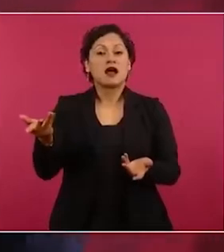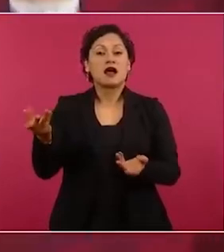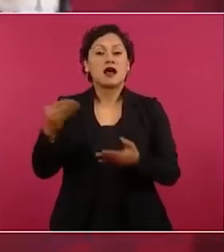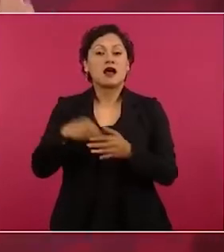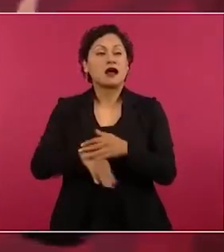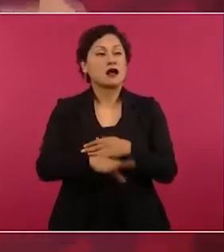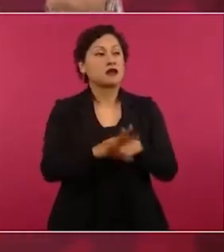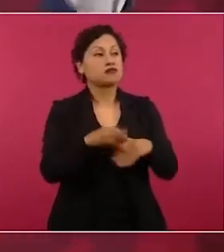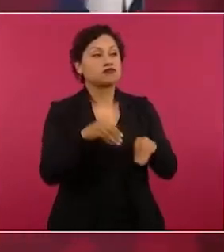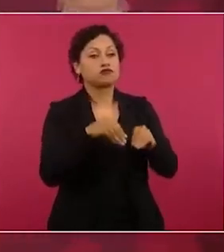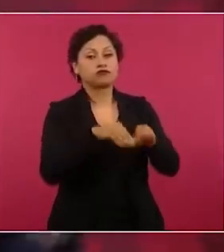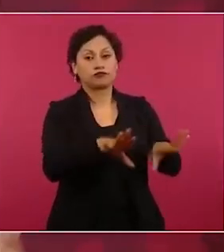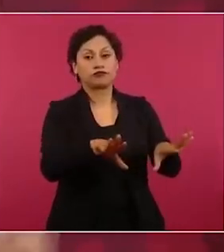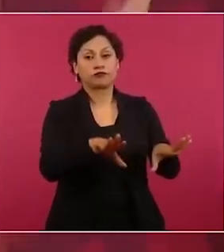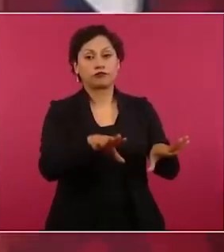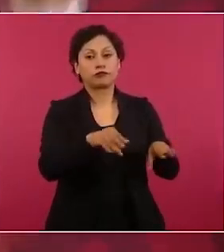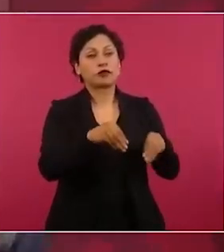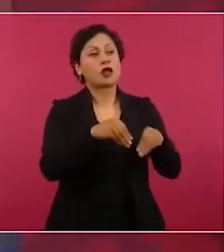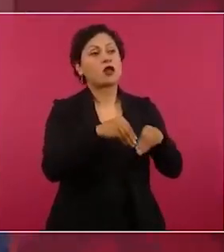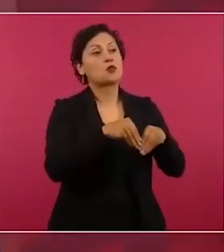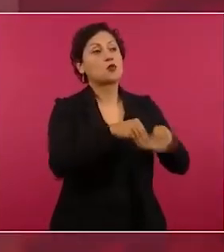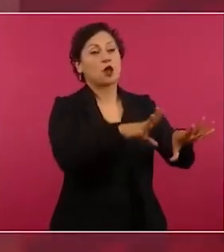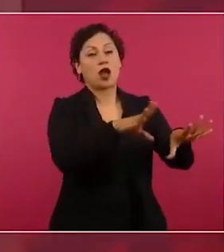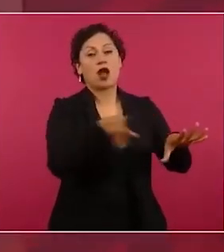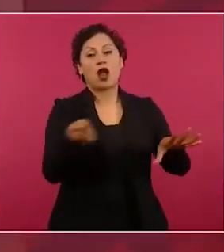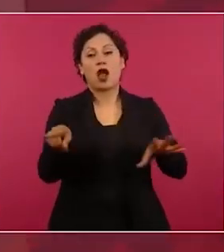ya no va a tener validez legal.